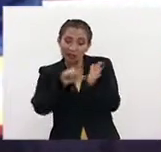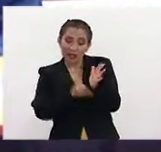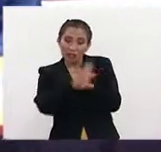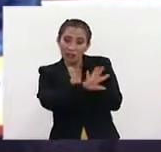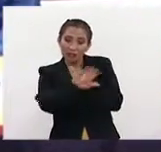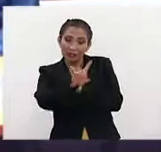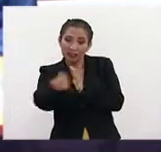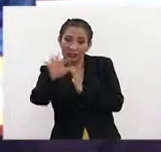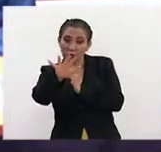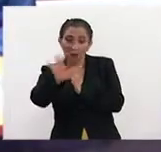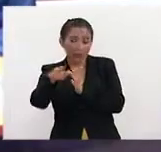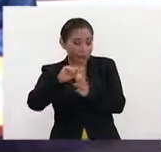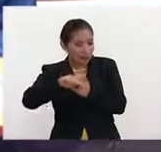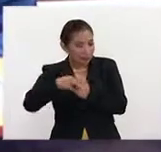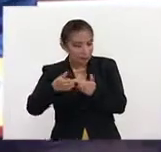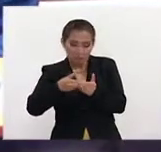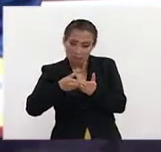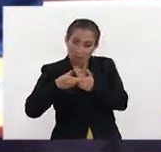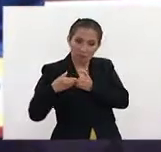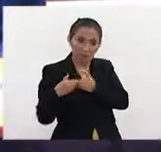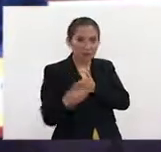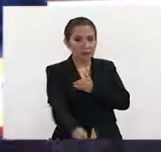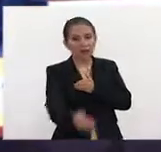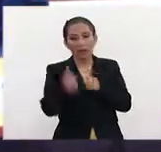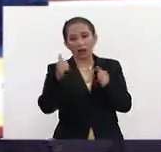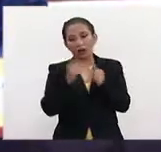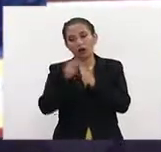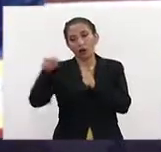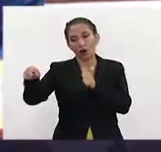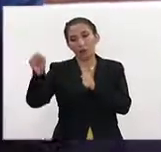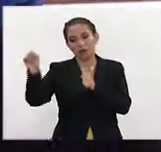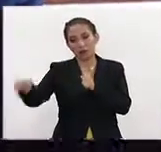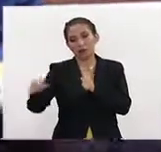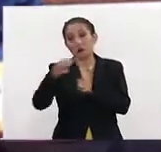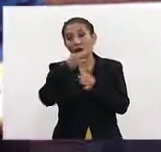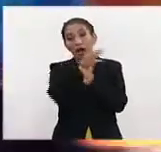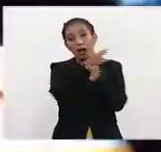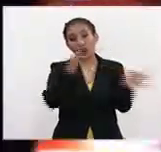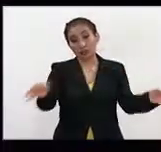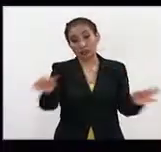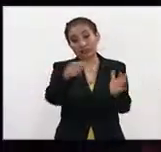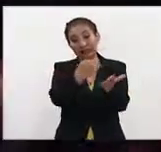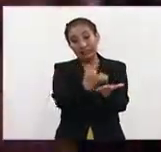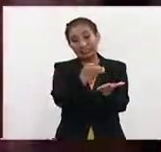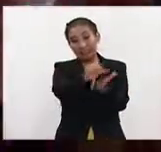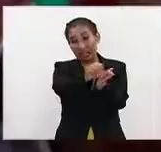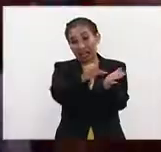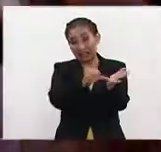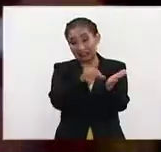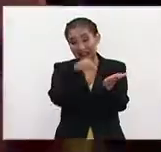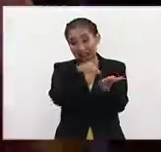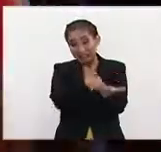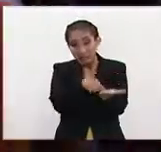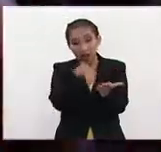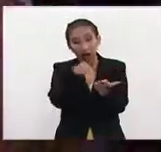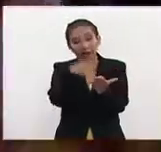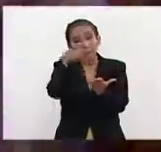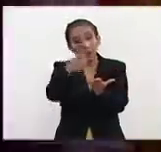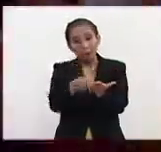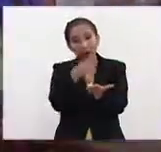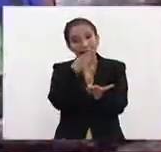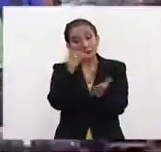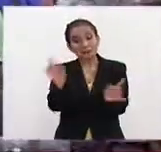aplicación ya comienza con el propio anuncio. Es un artículo cuyas primeras